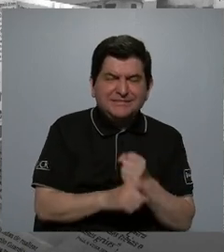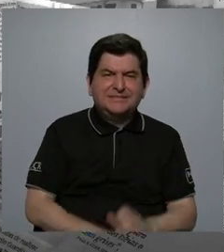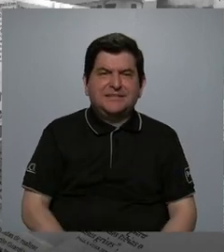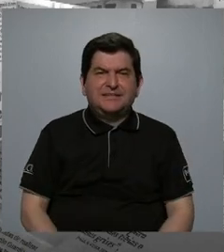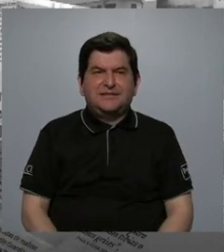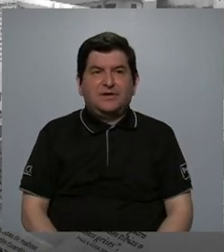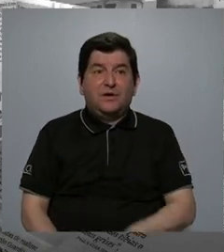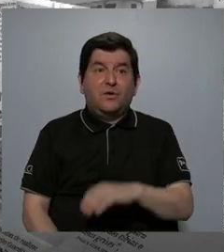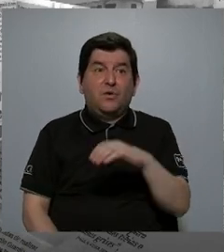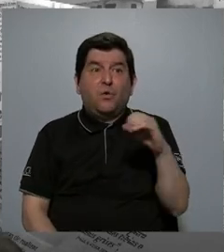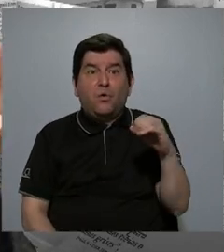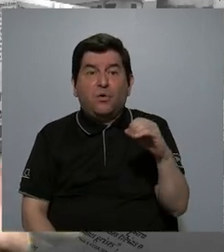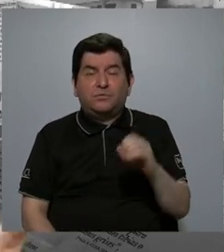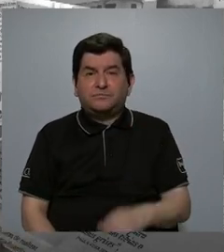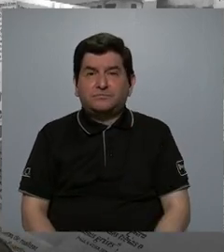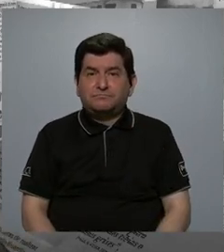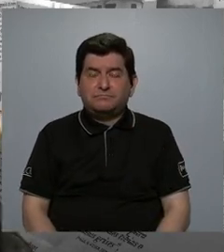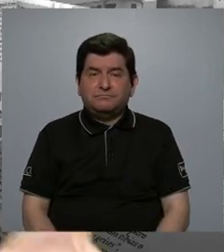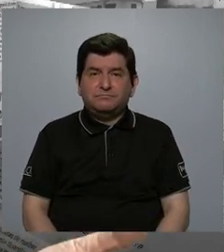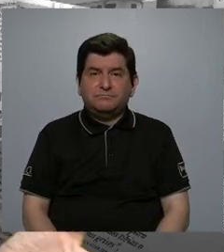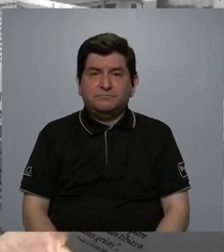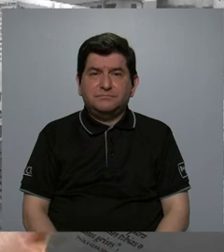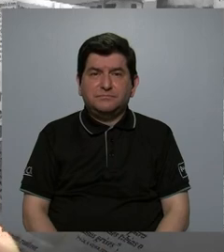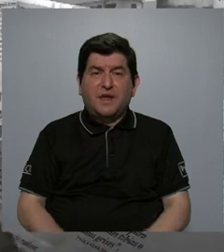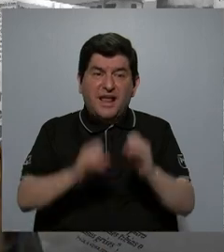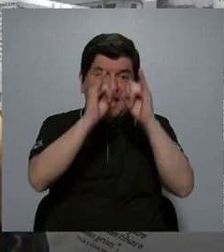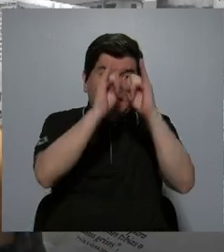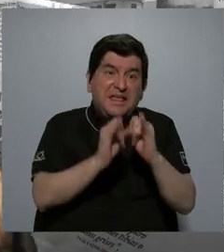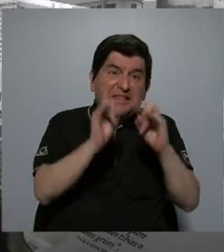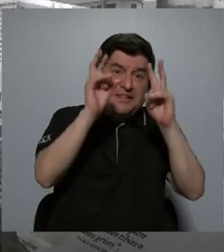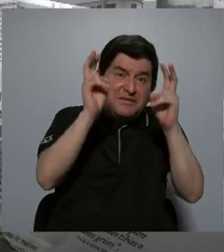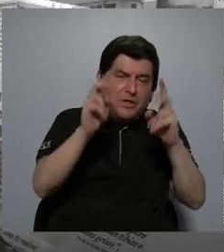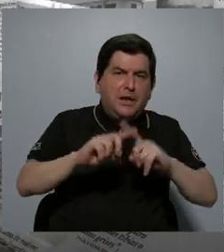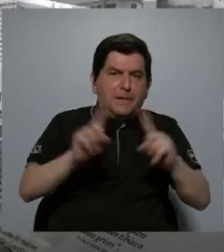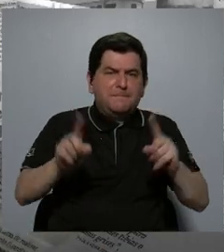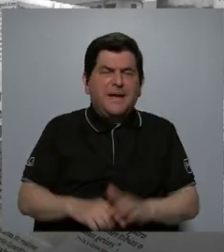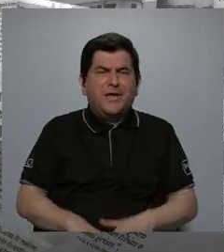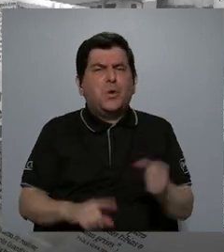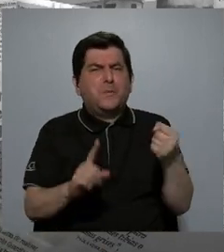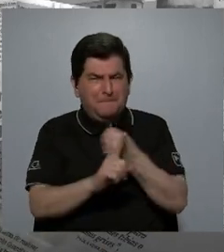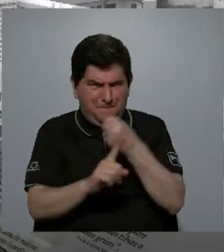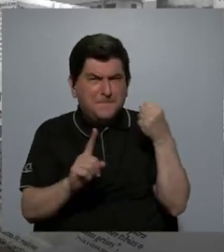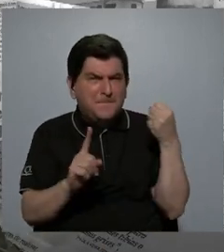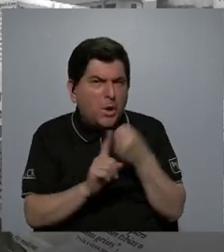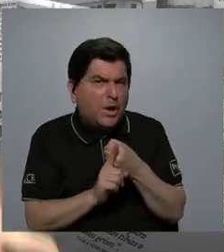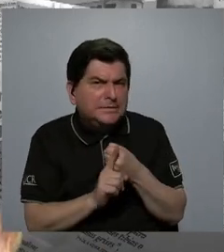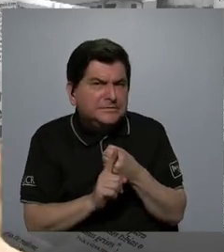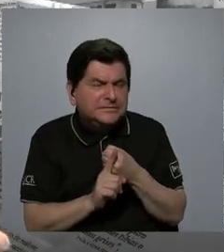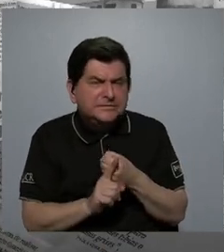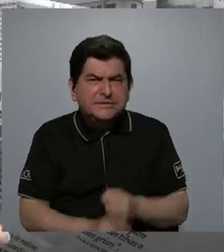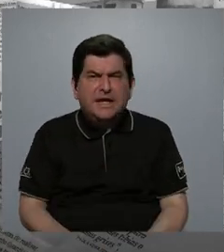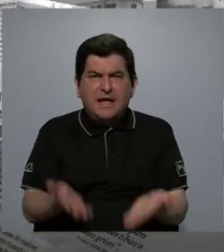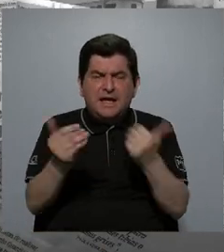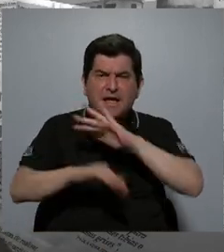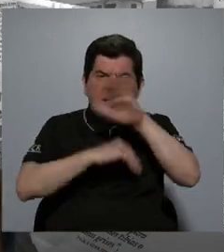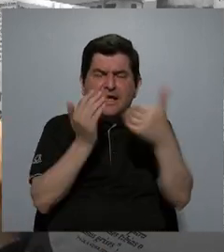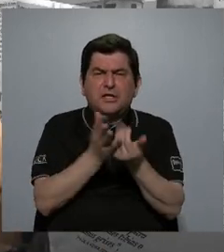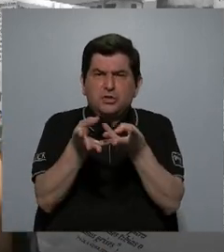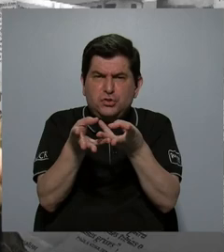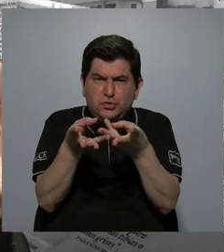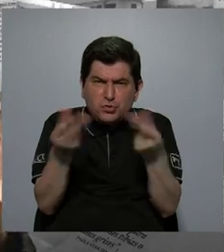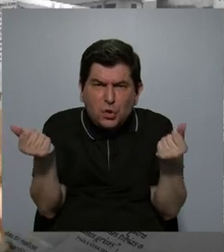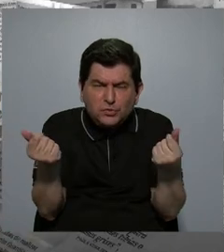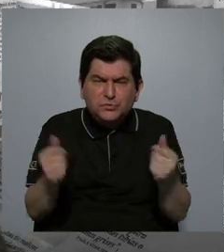bueno, ya ustedes, más individuales, pero más violentas, que lo quieren resolver todo